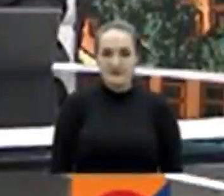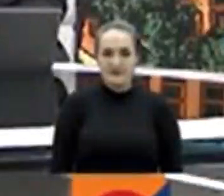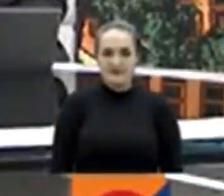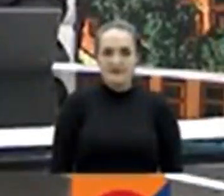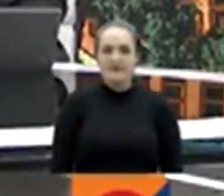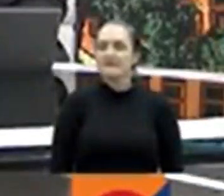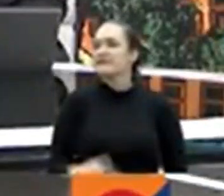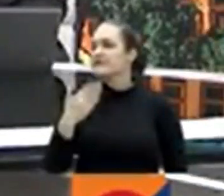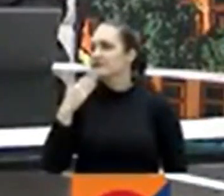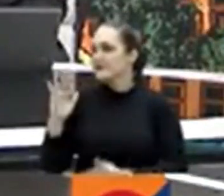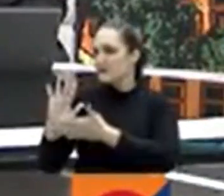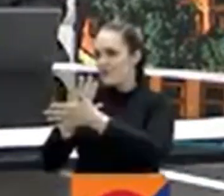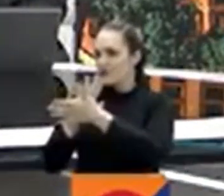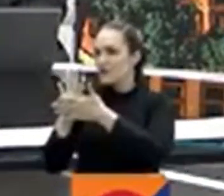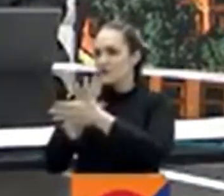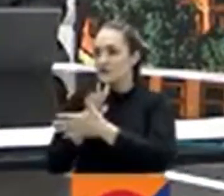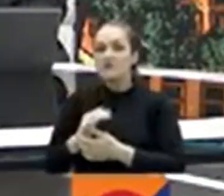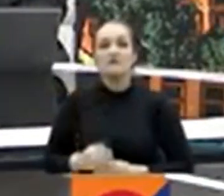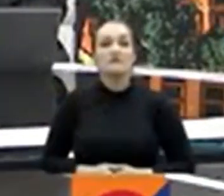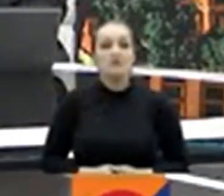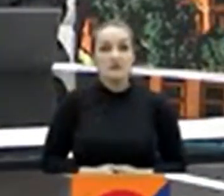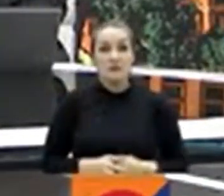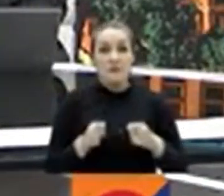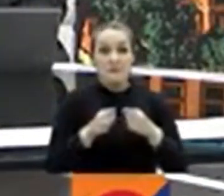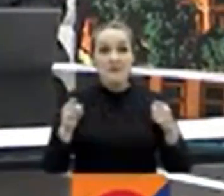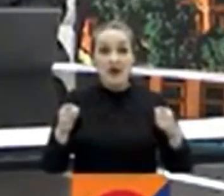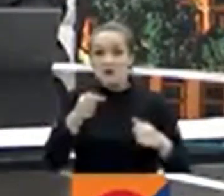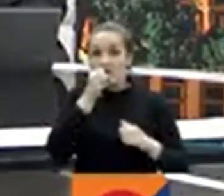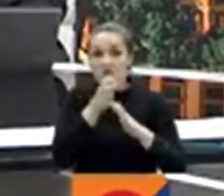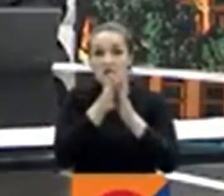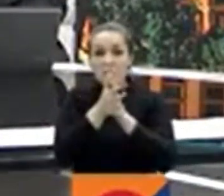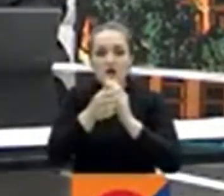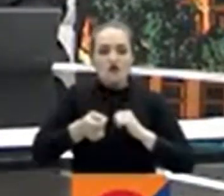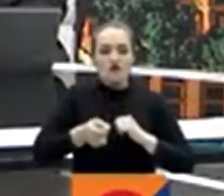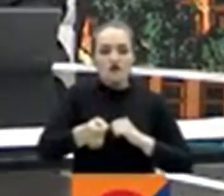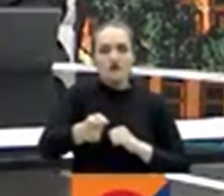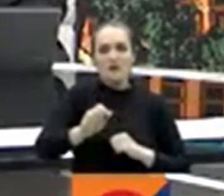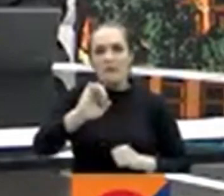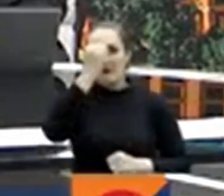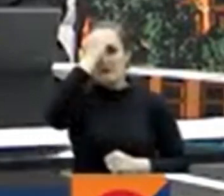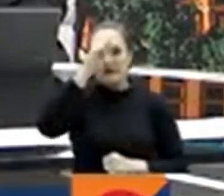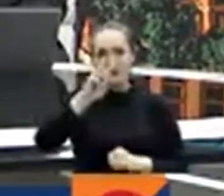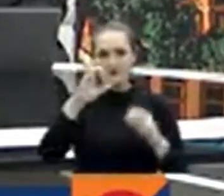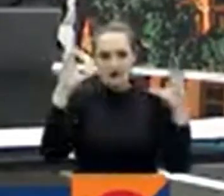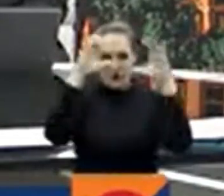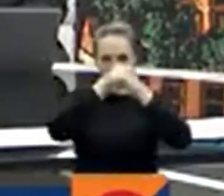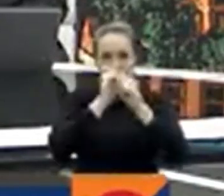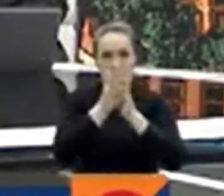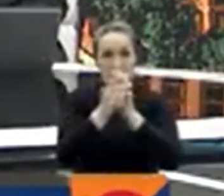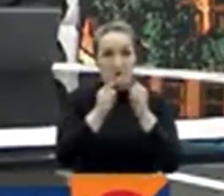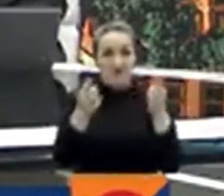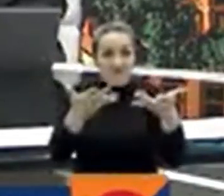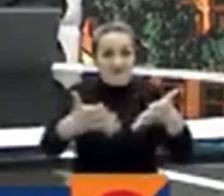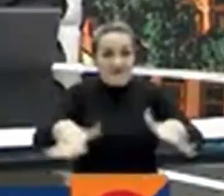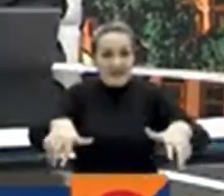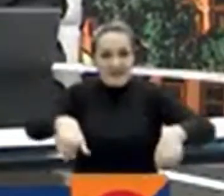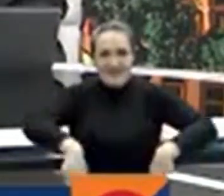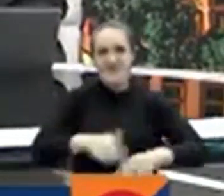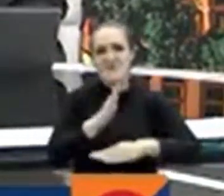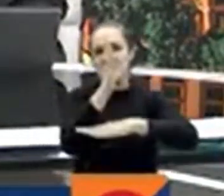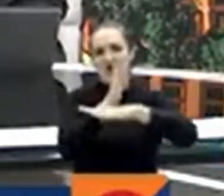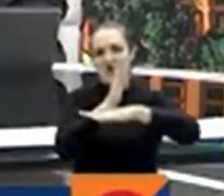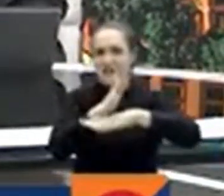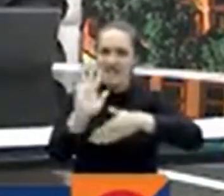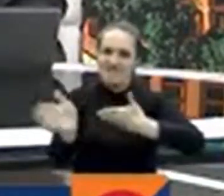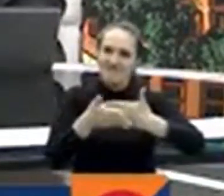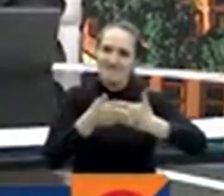Edwin muchas gracias por esta información la ampliación de esta noticia en nuestra emisión central a las 7 de la noche y hasta aquí llegó la emisión del mediodía